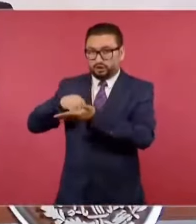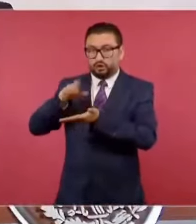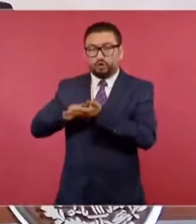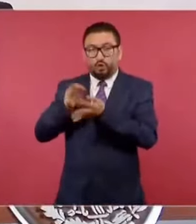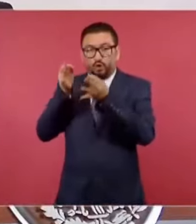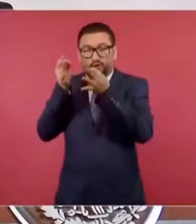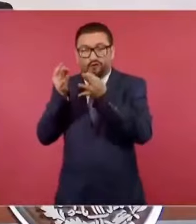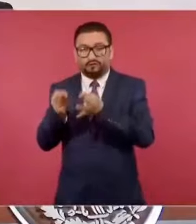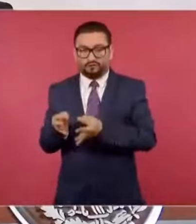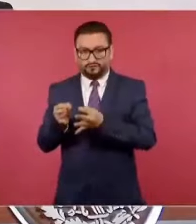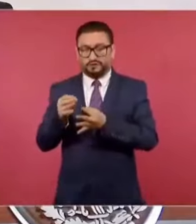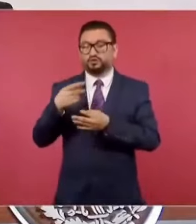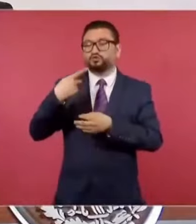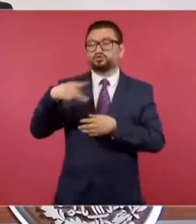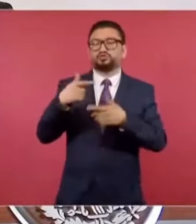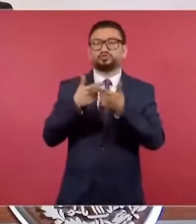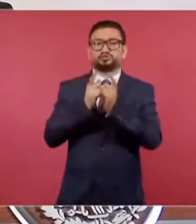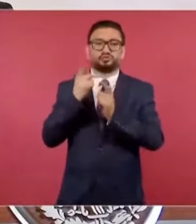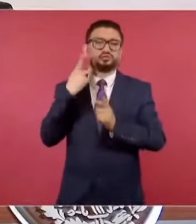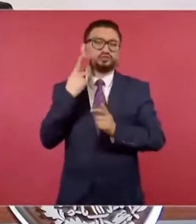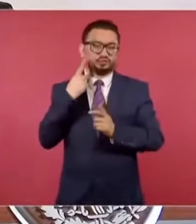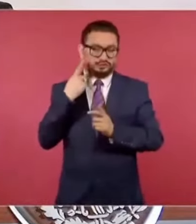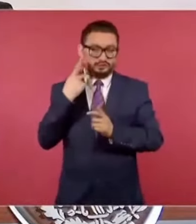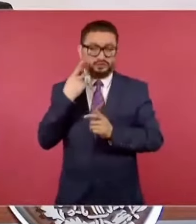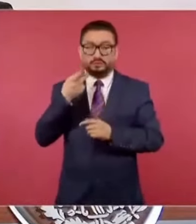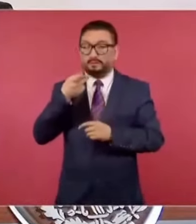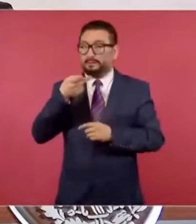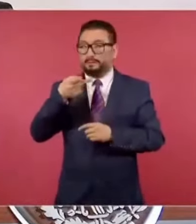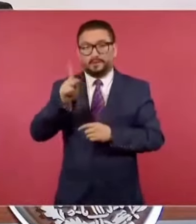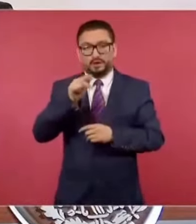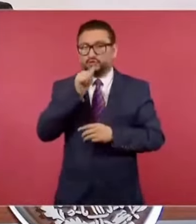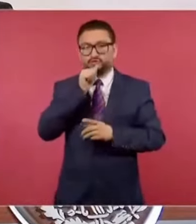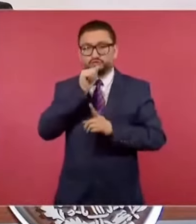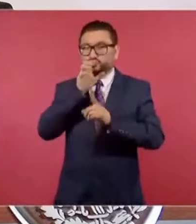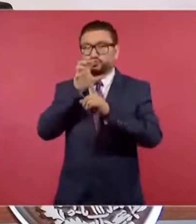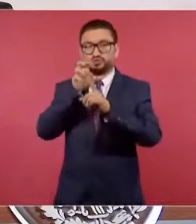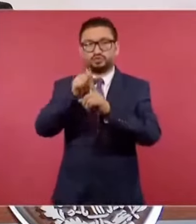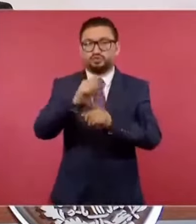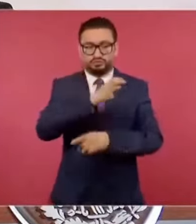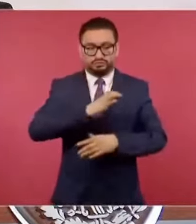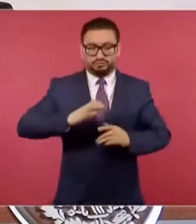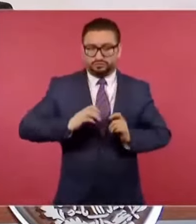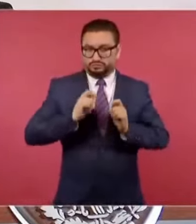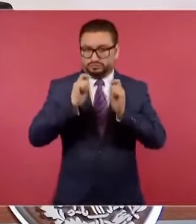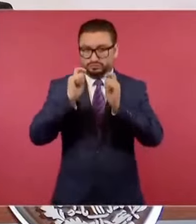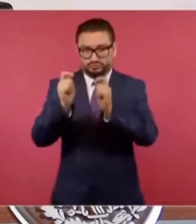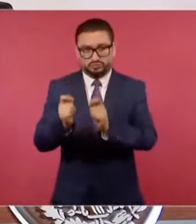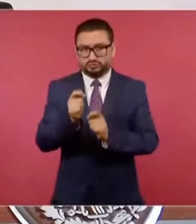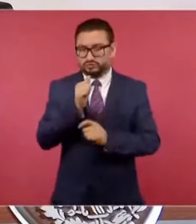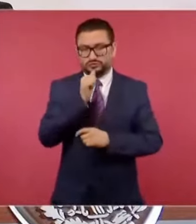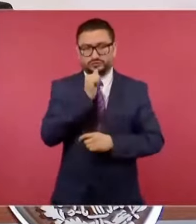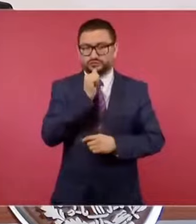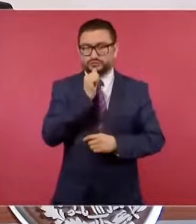ante sus partidos, pero no alcanzaron a tener una